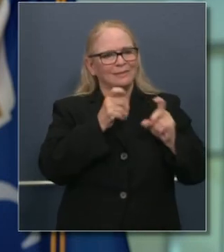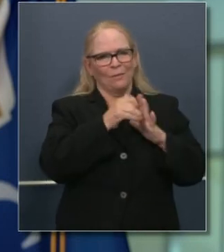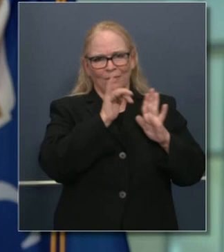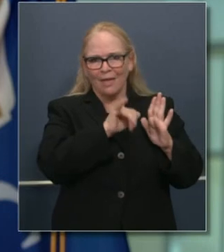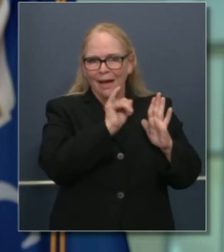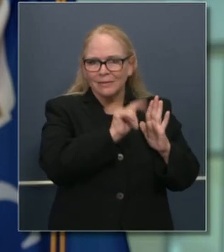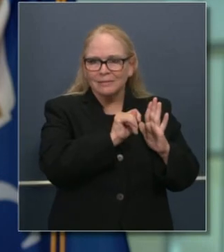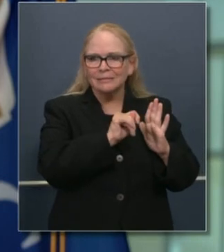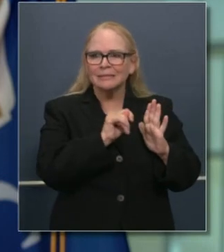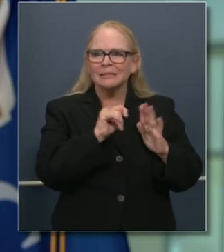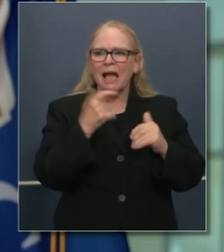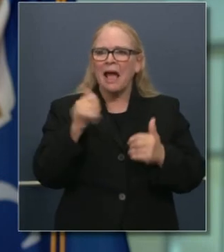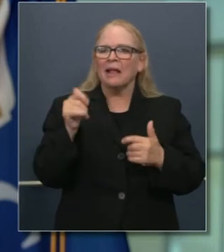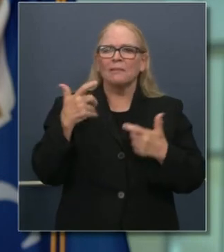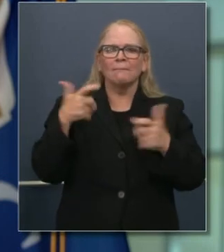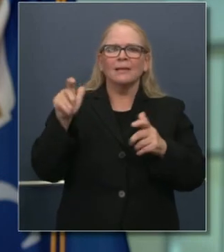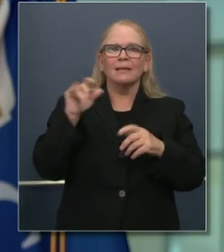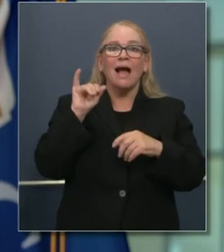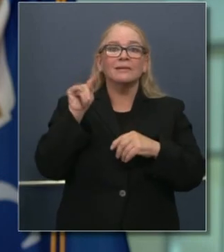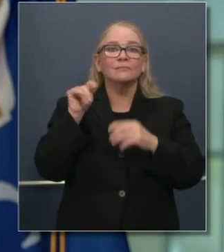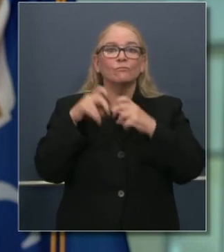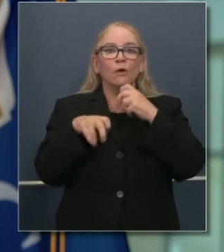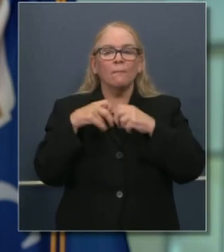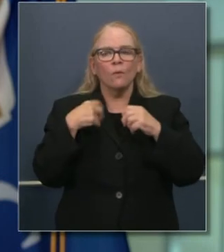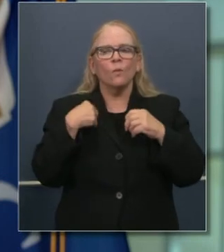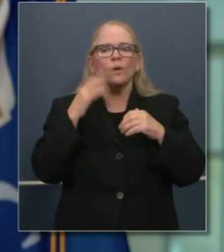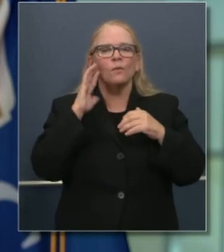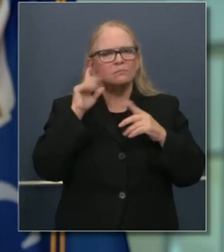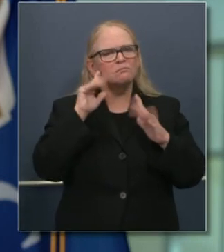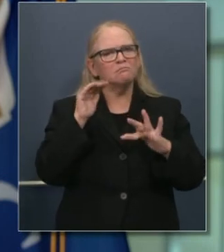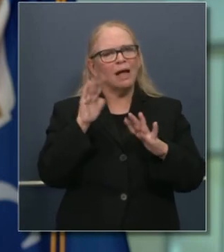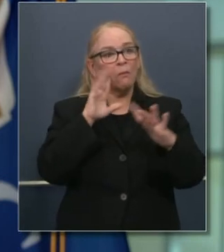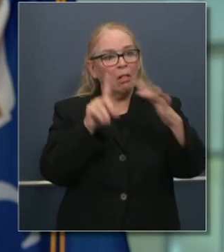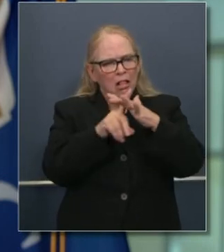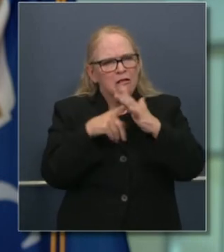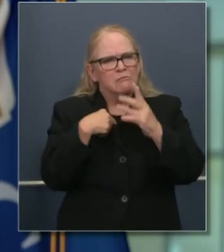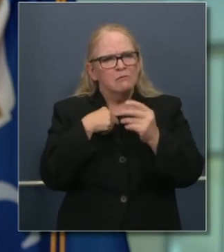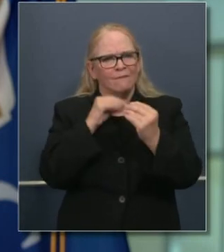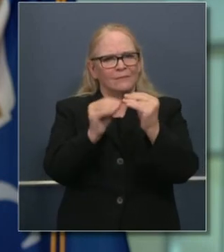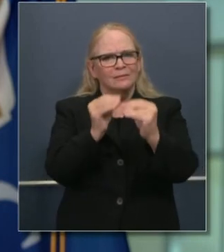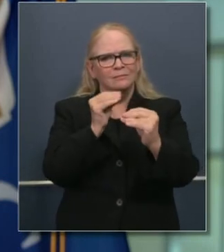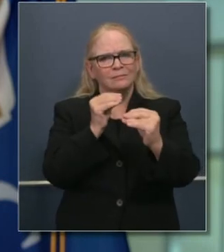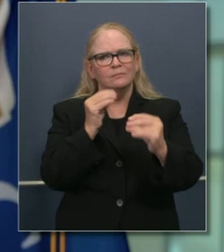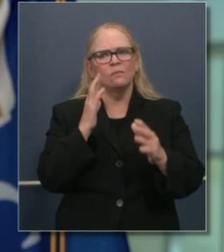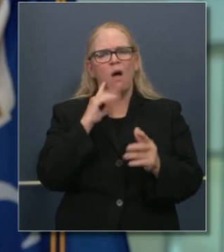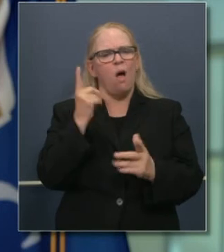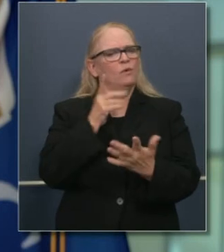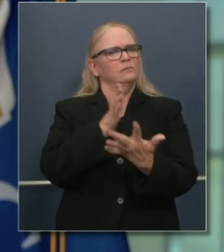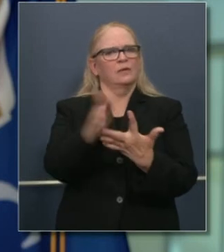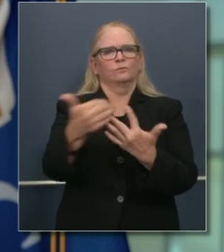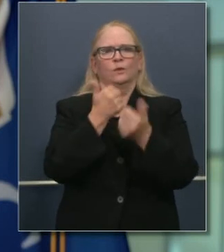problemas que surjan. Que son fundamentales en el estado para cuestiones de computación.